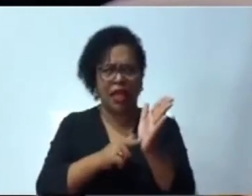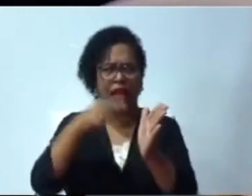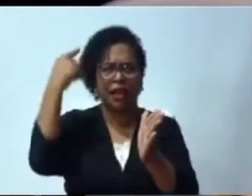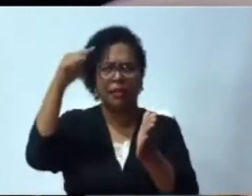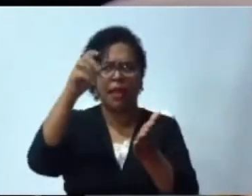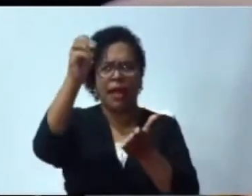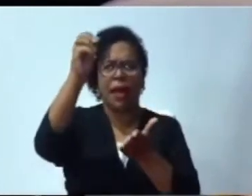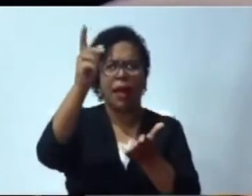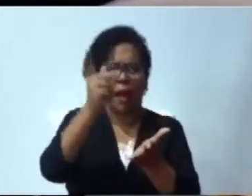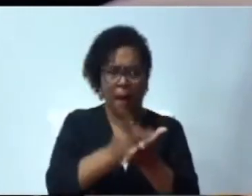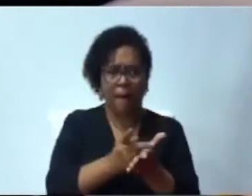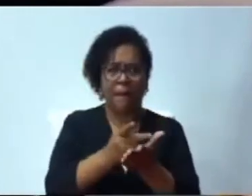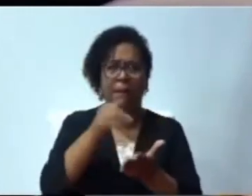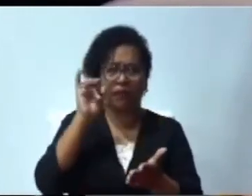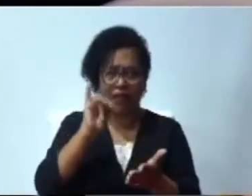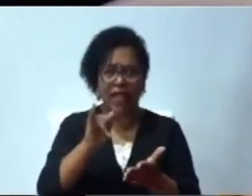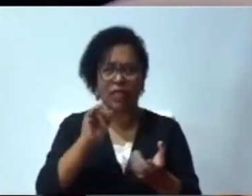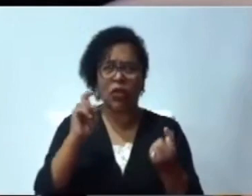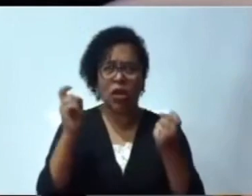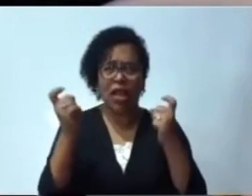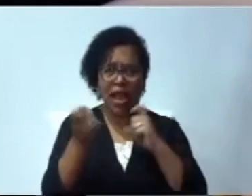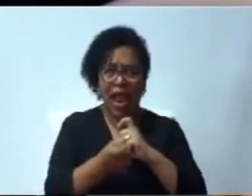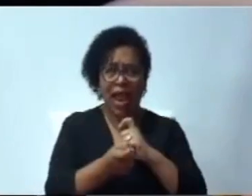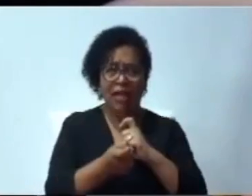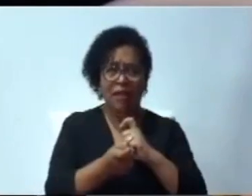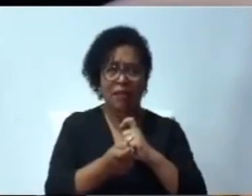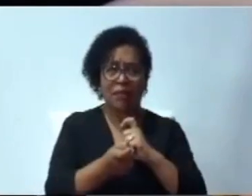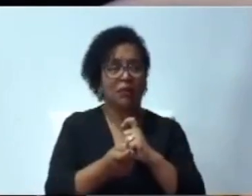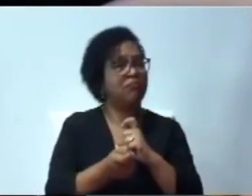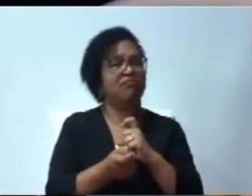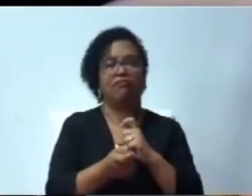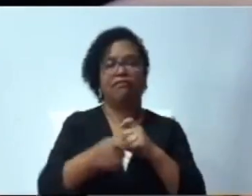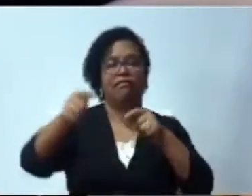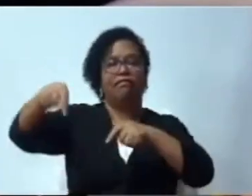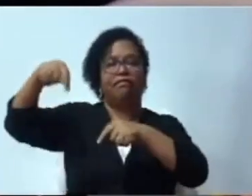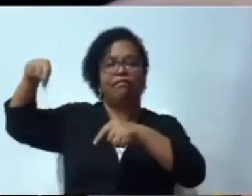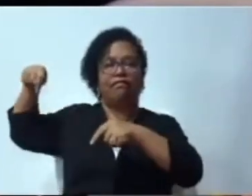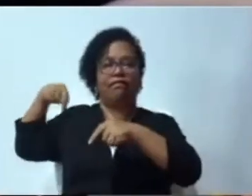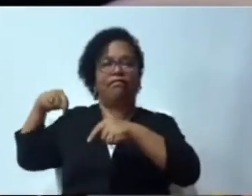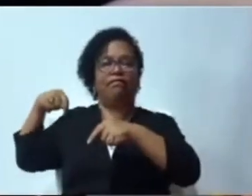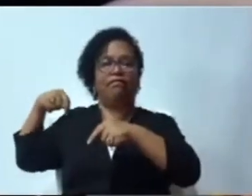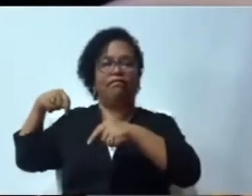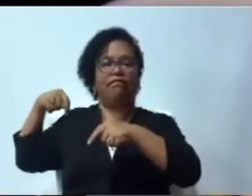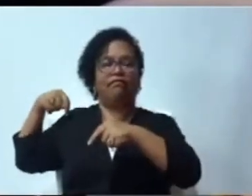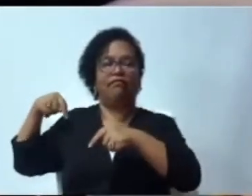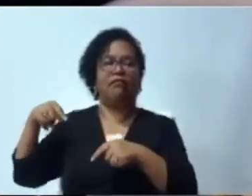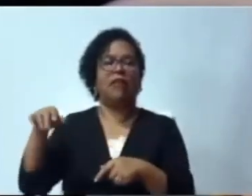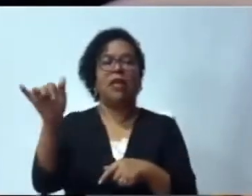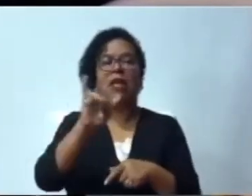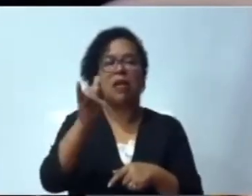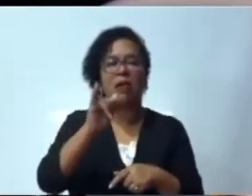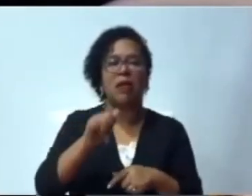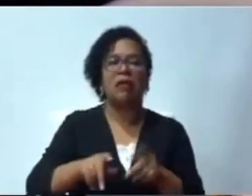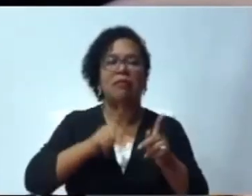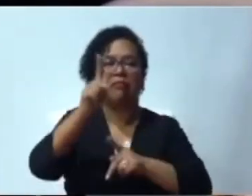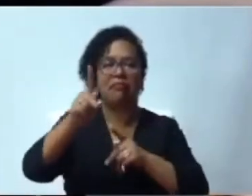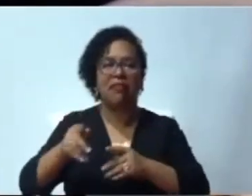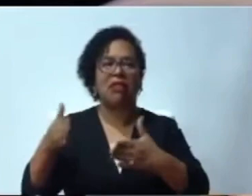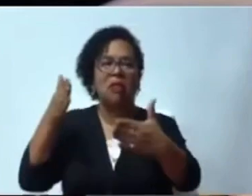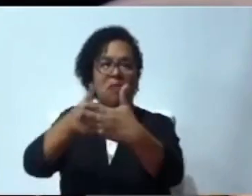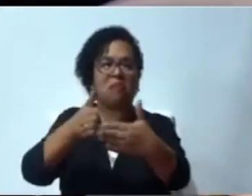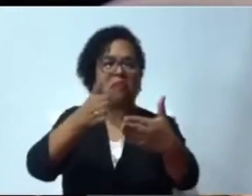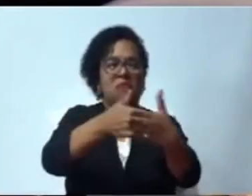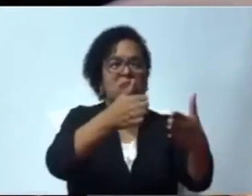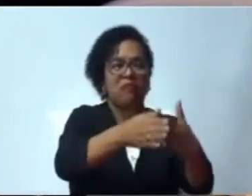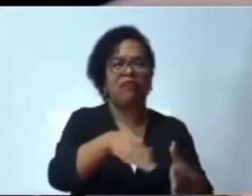Traer al Congreso Nacional turba para agredir a los humildes obreros que reclaman el 30%, eso no es cambio, eso es atraso.